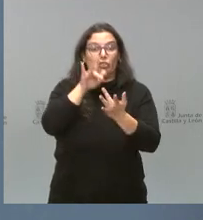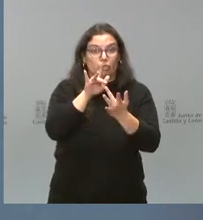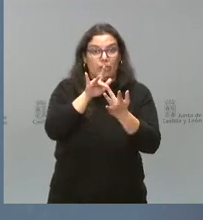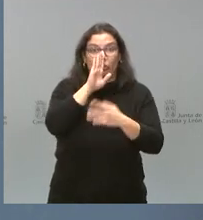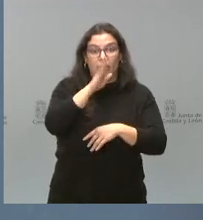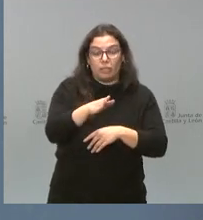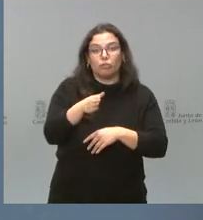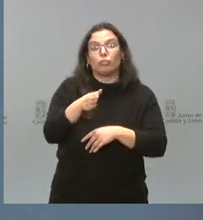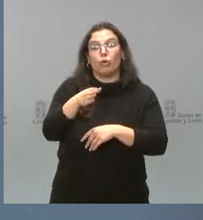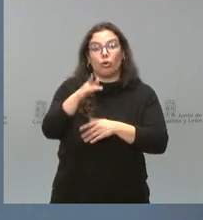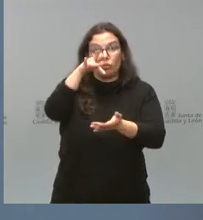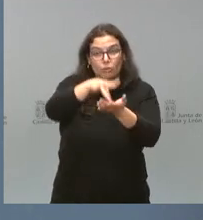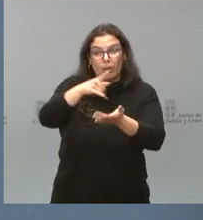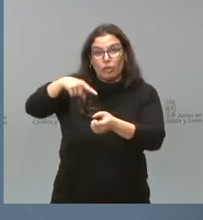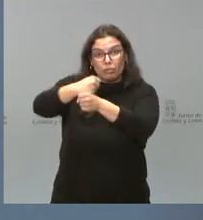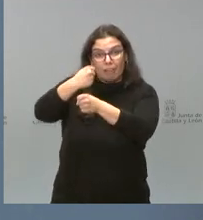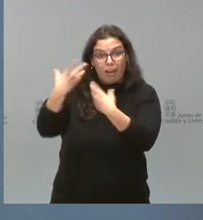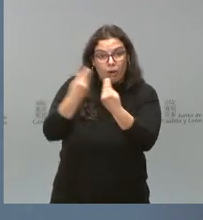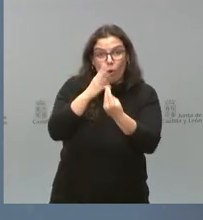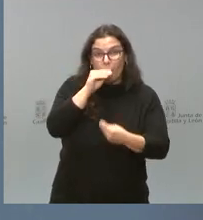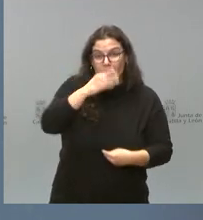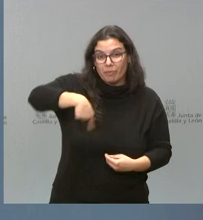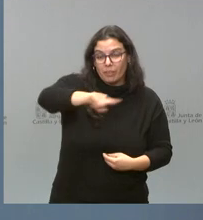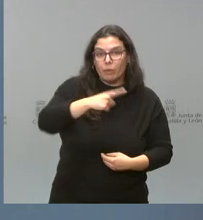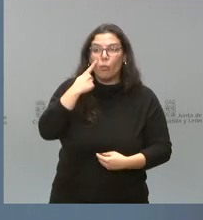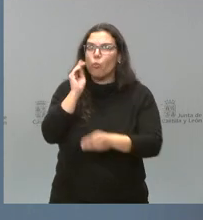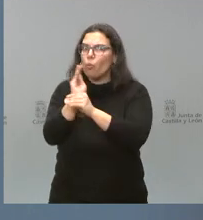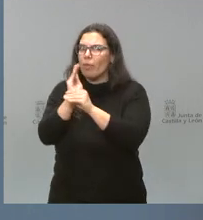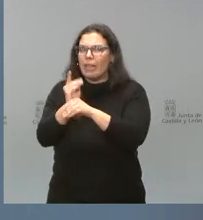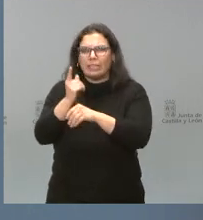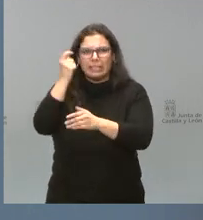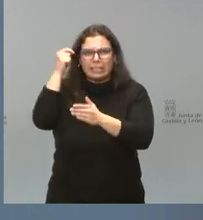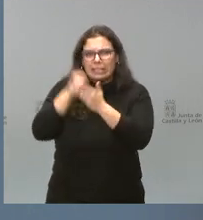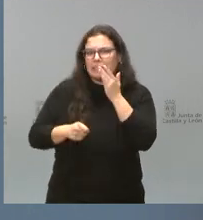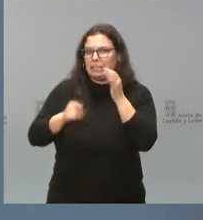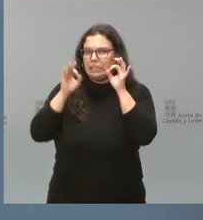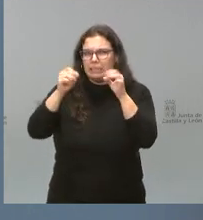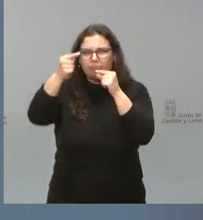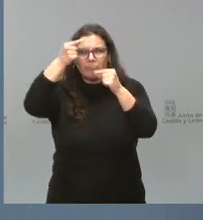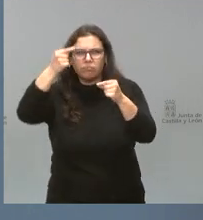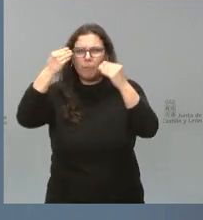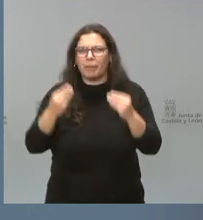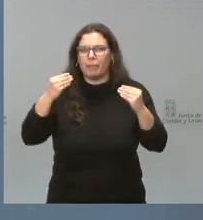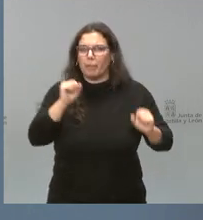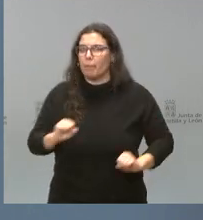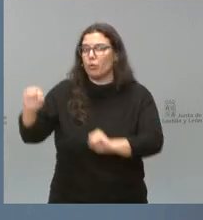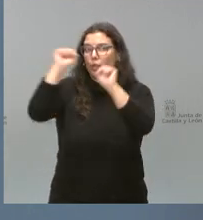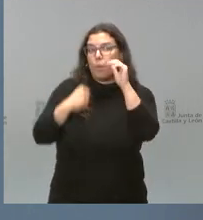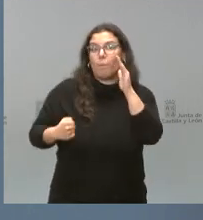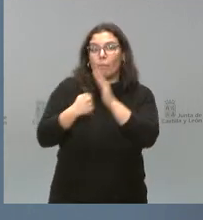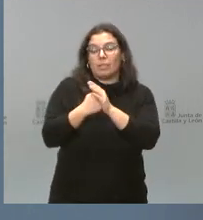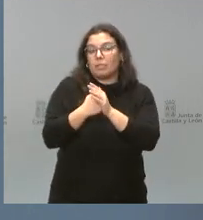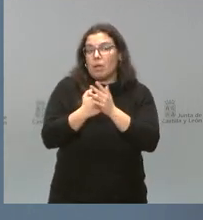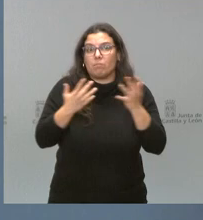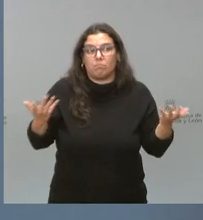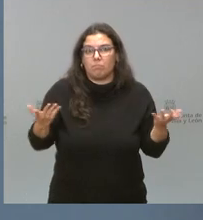pues le recomendamos el máximo nivel de vigilancia de todos los métodos de protección que puedan existir y, por tanto,